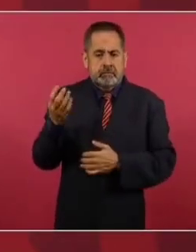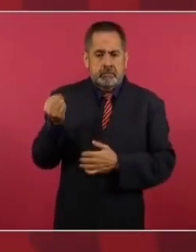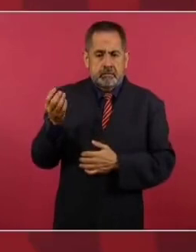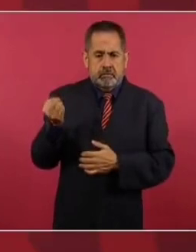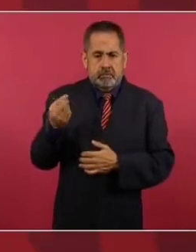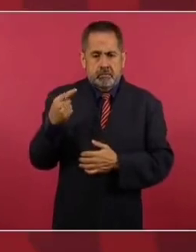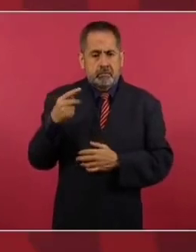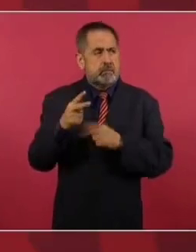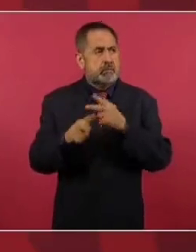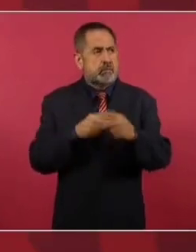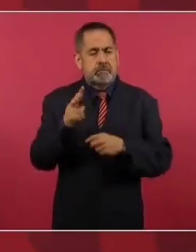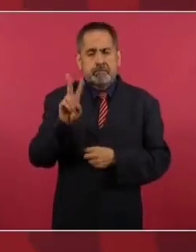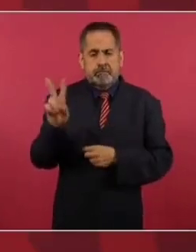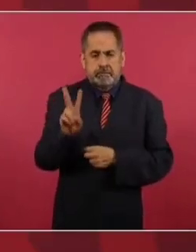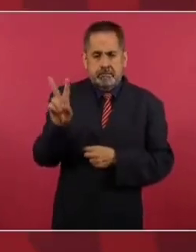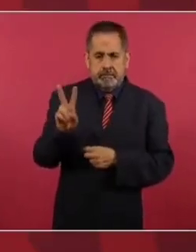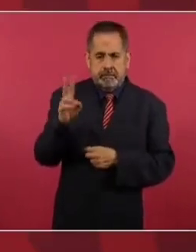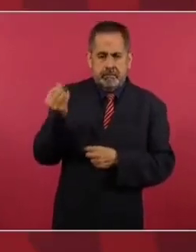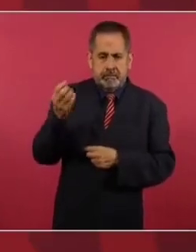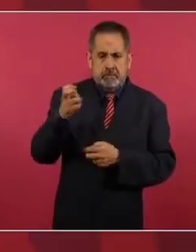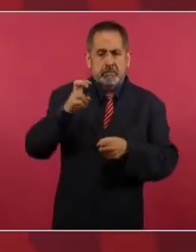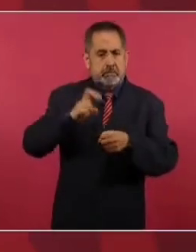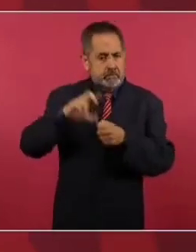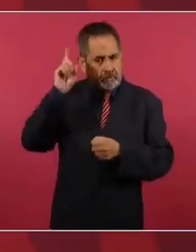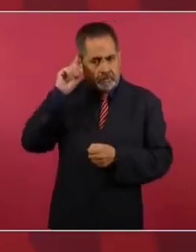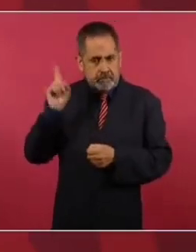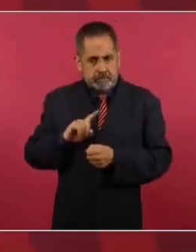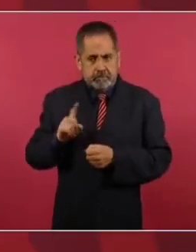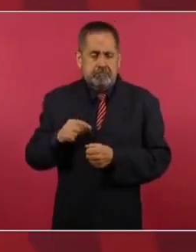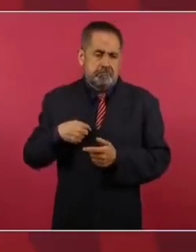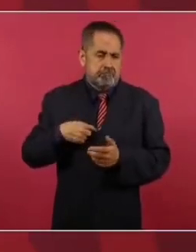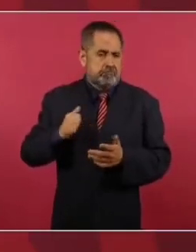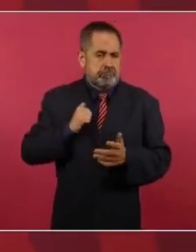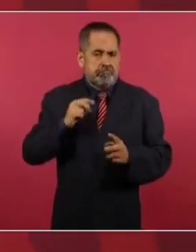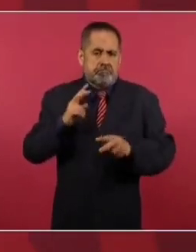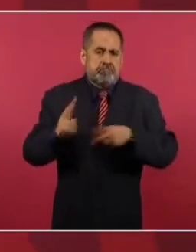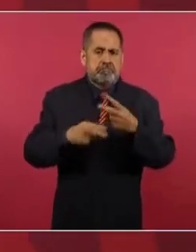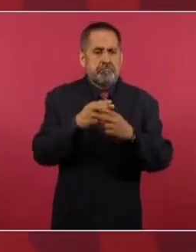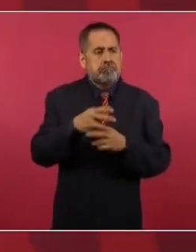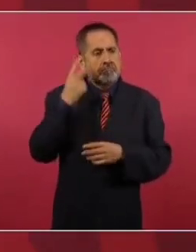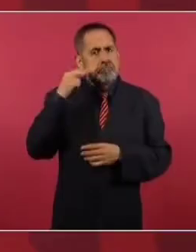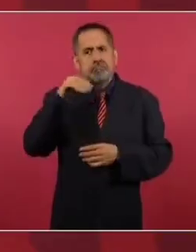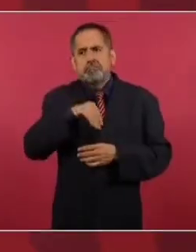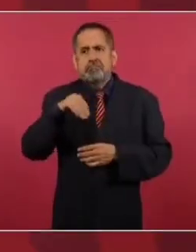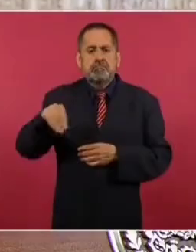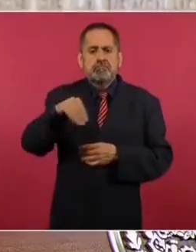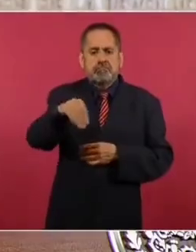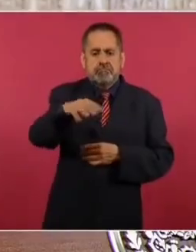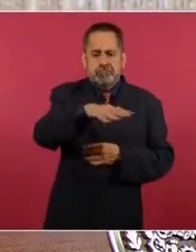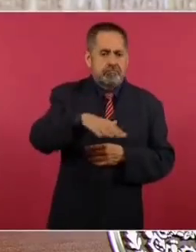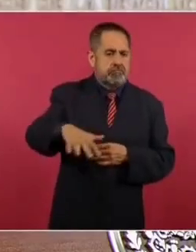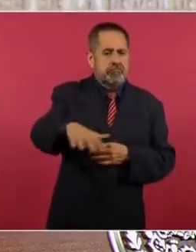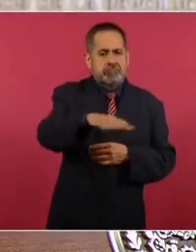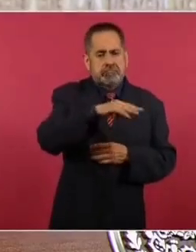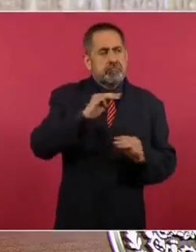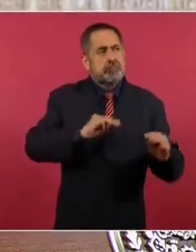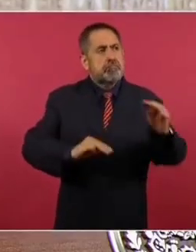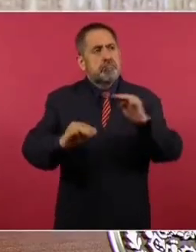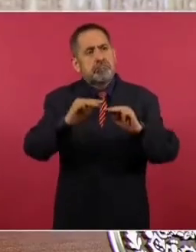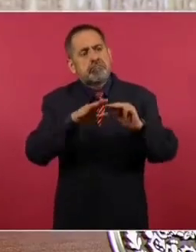viernes 9 en Zacatecas. Y voy a aprovechar porque voy a hacer una gira por la sierra,